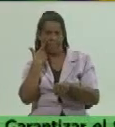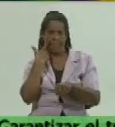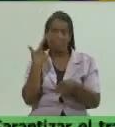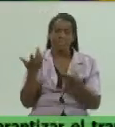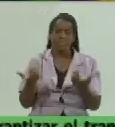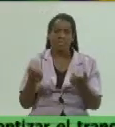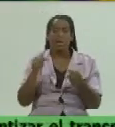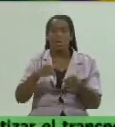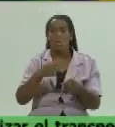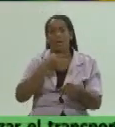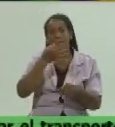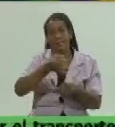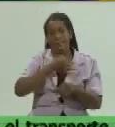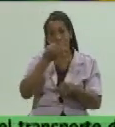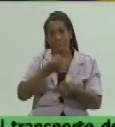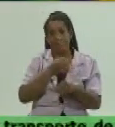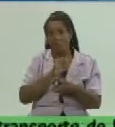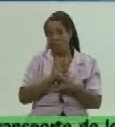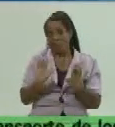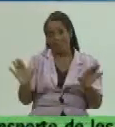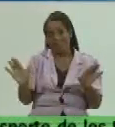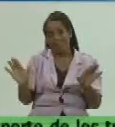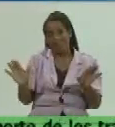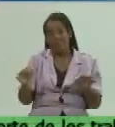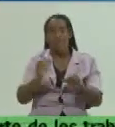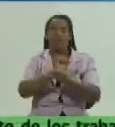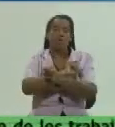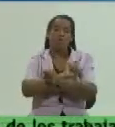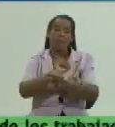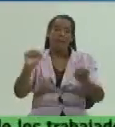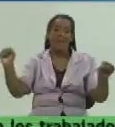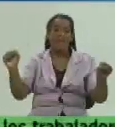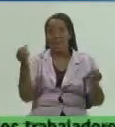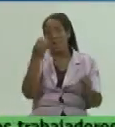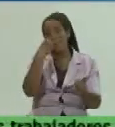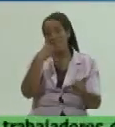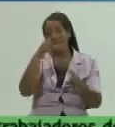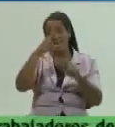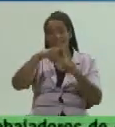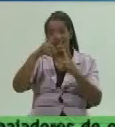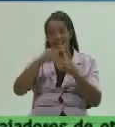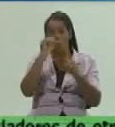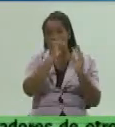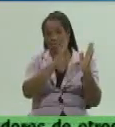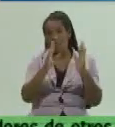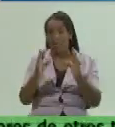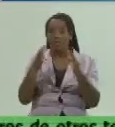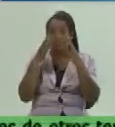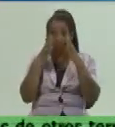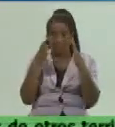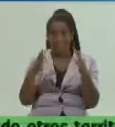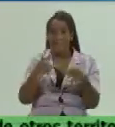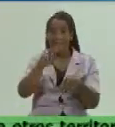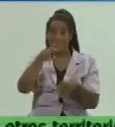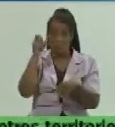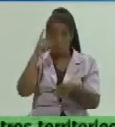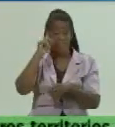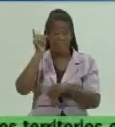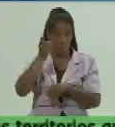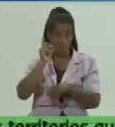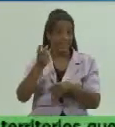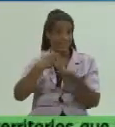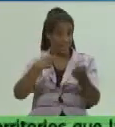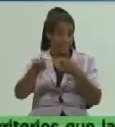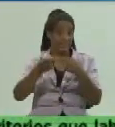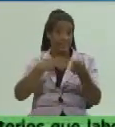aquí se ha expresado en el día de hoy la soberanía alimentaria en medio de la tarea de ordenamiento es la clave para que esta nueva política de comercialización de